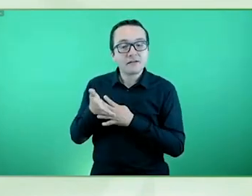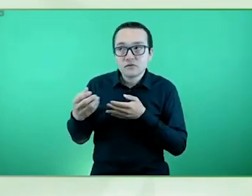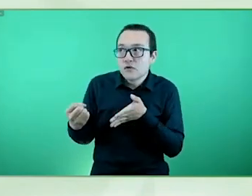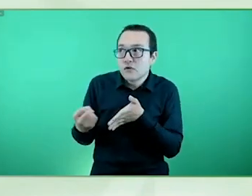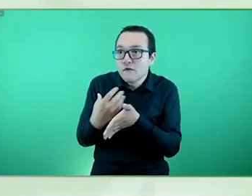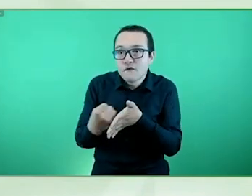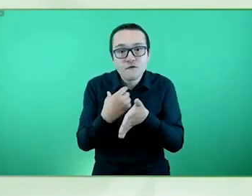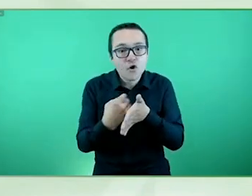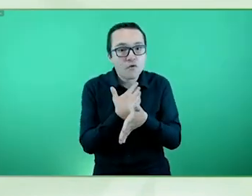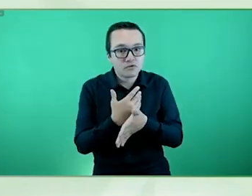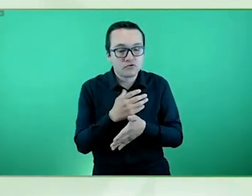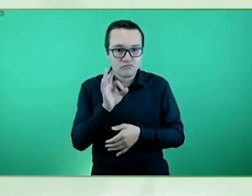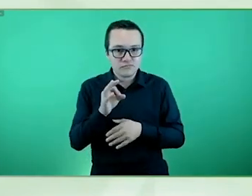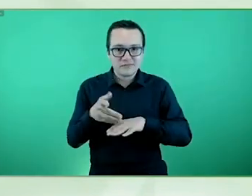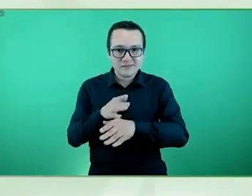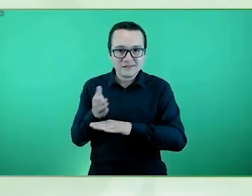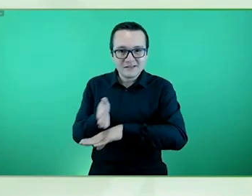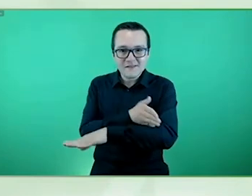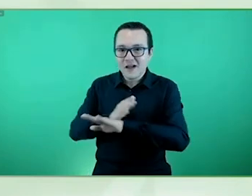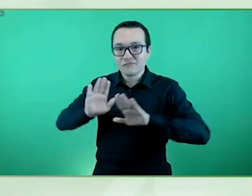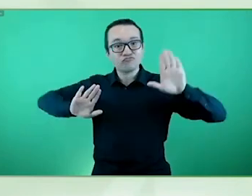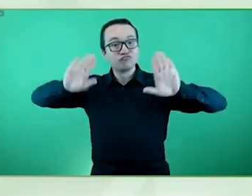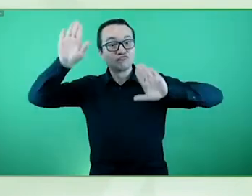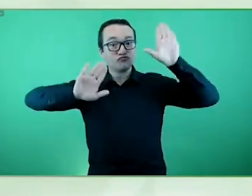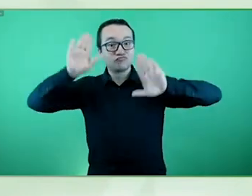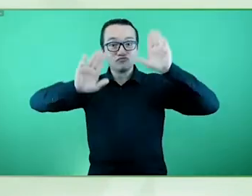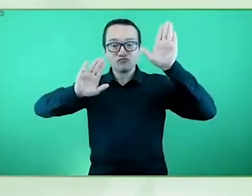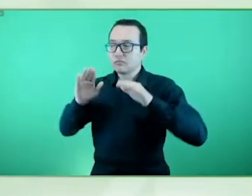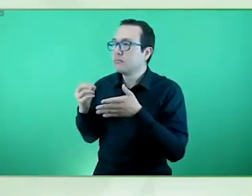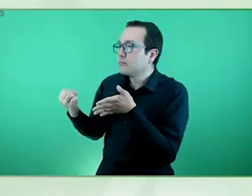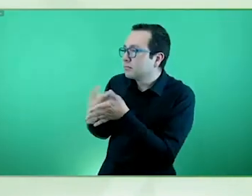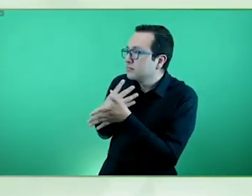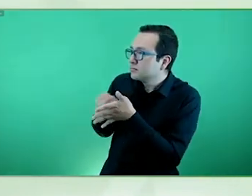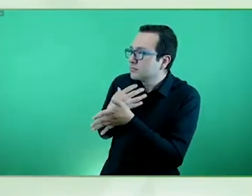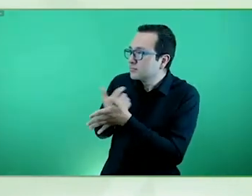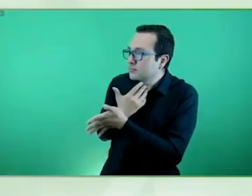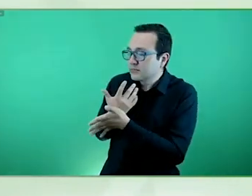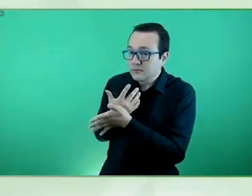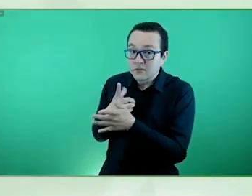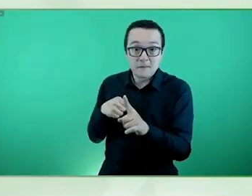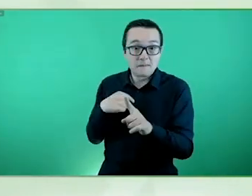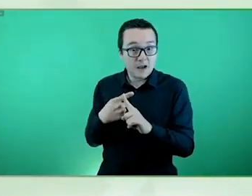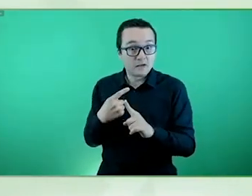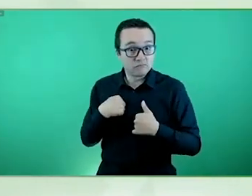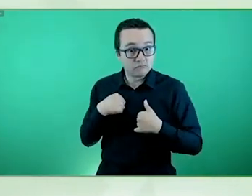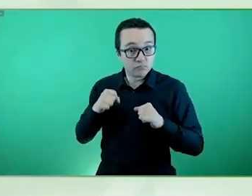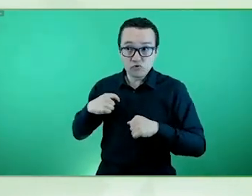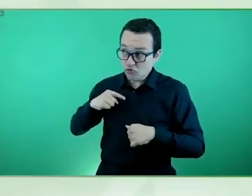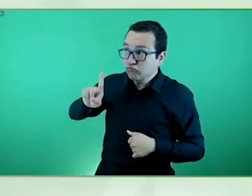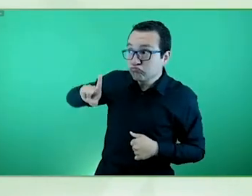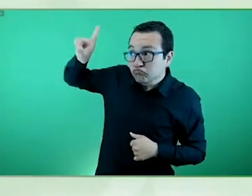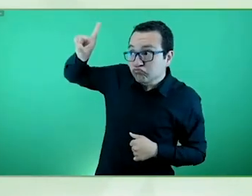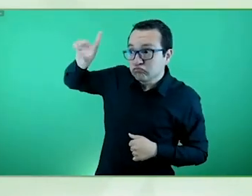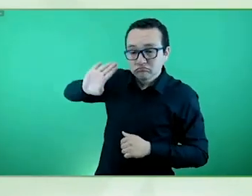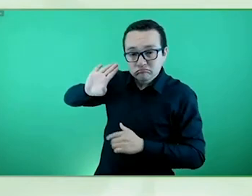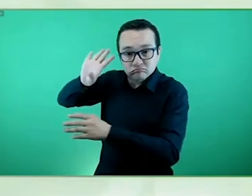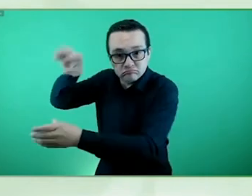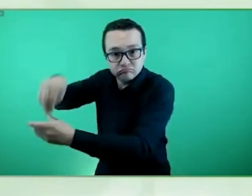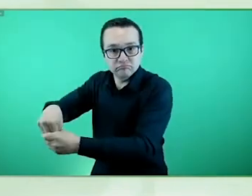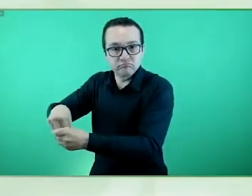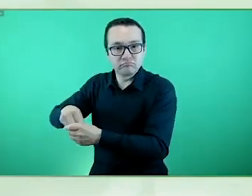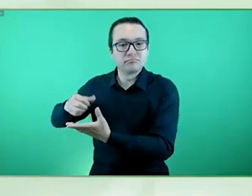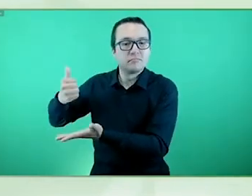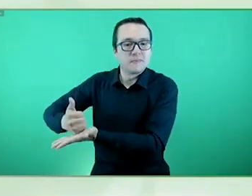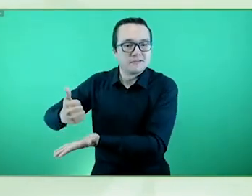preelectoral hasta poder postularse como candidato o incluso pues también